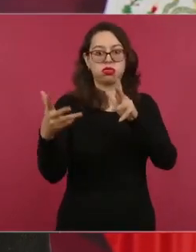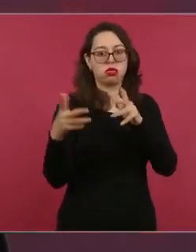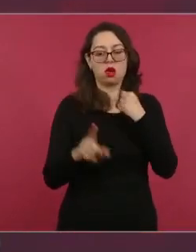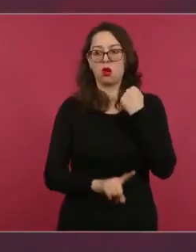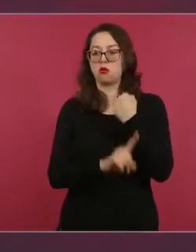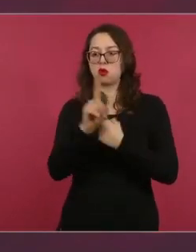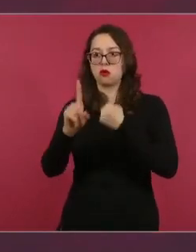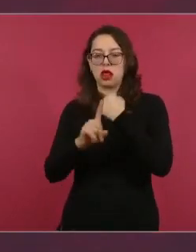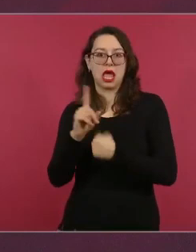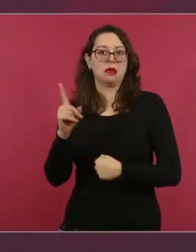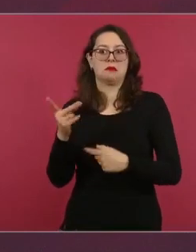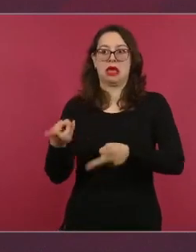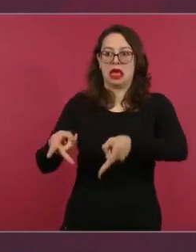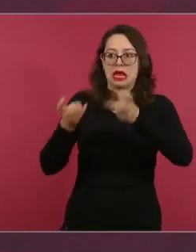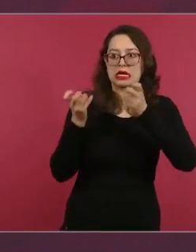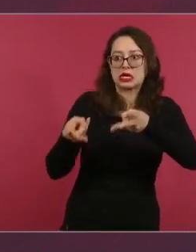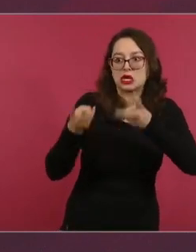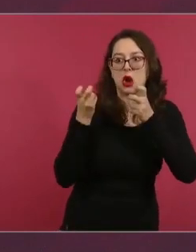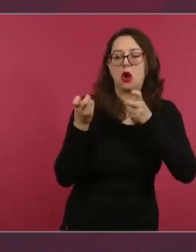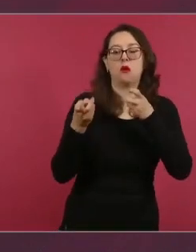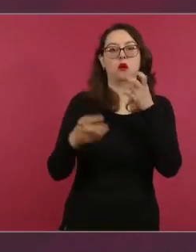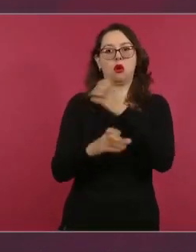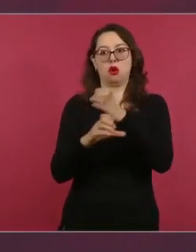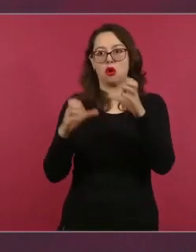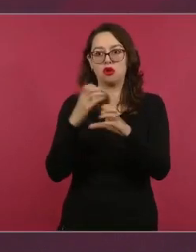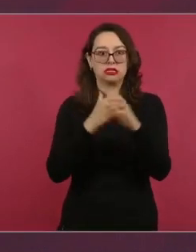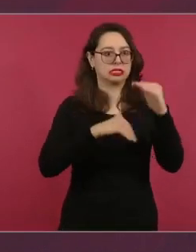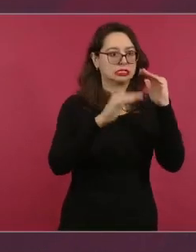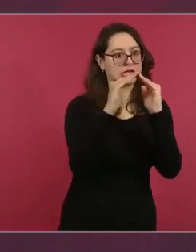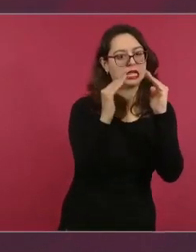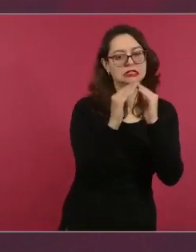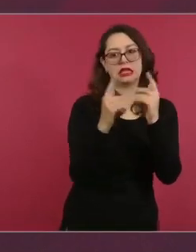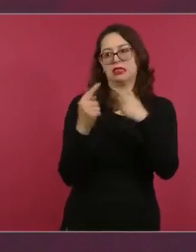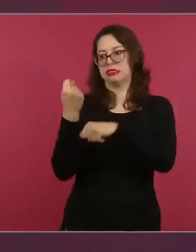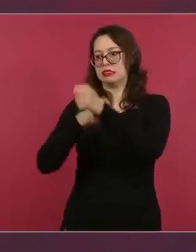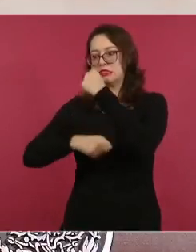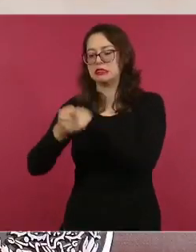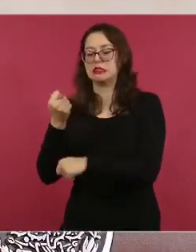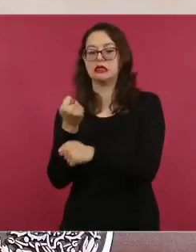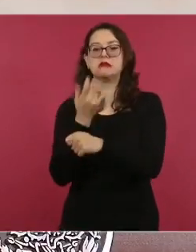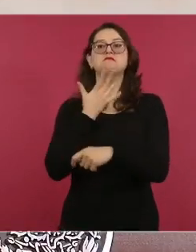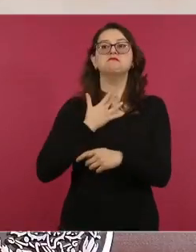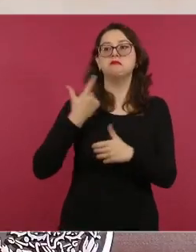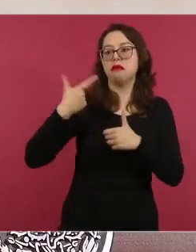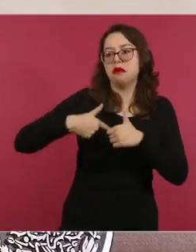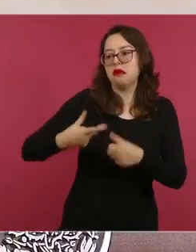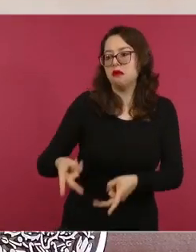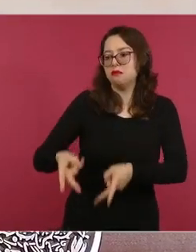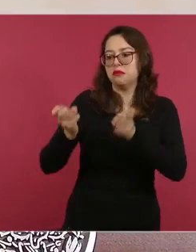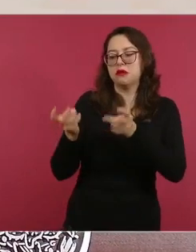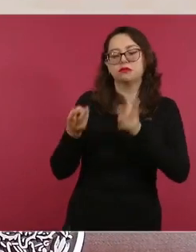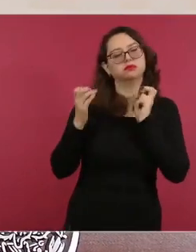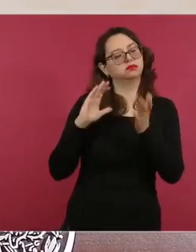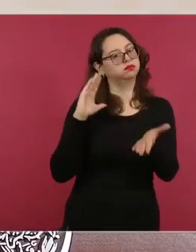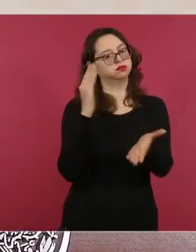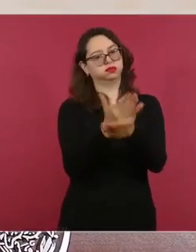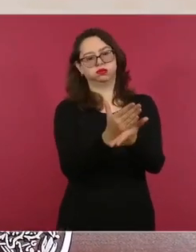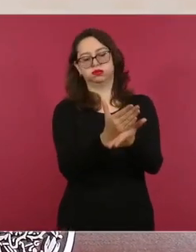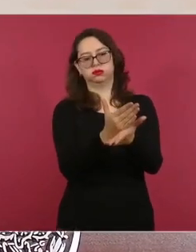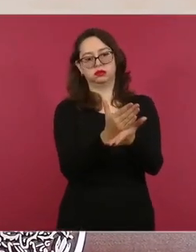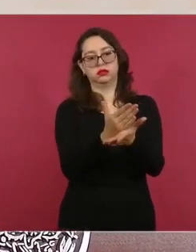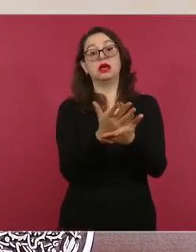en vivienda, en establecimientos comerciales, en gasolinerías, en el